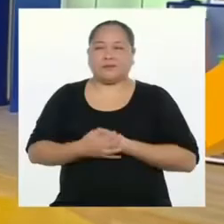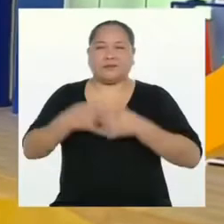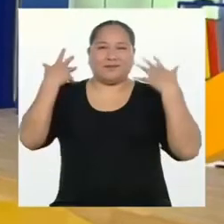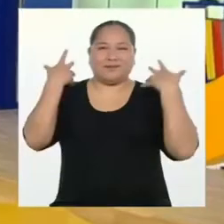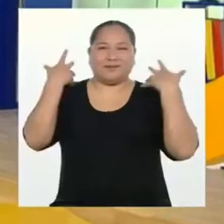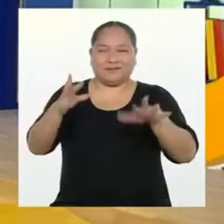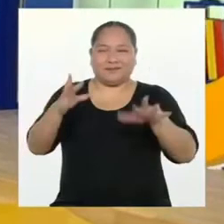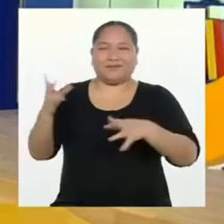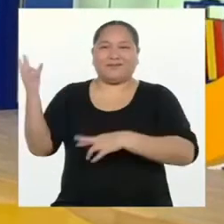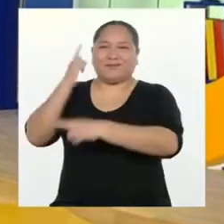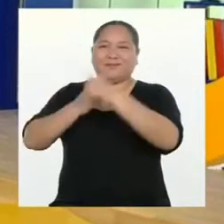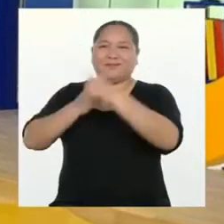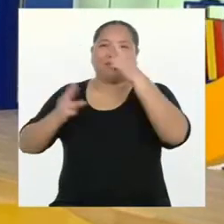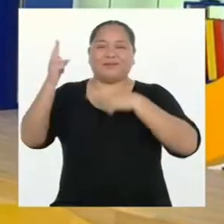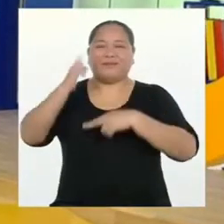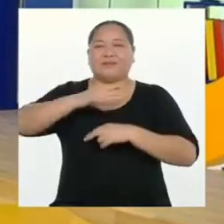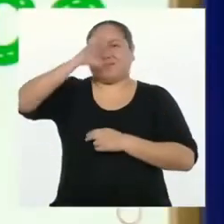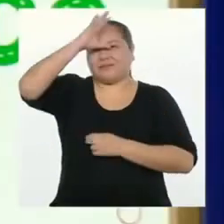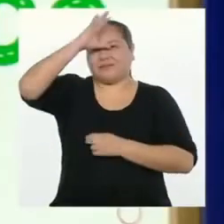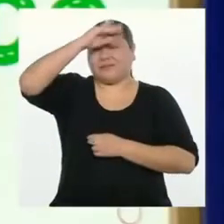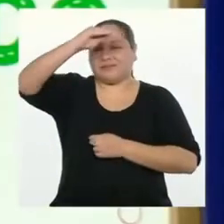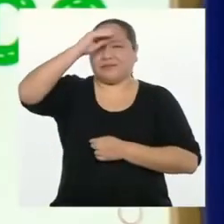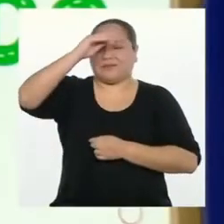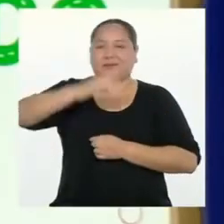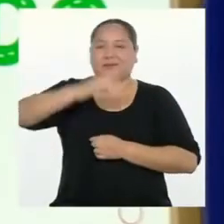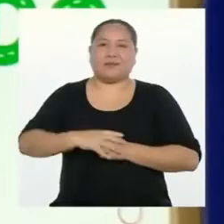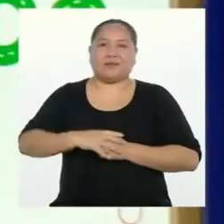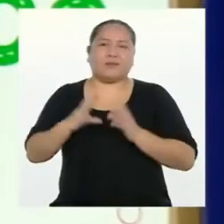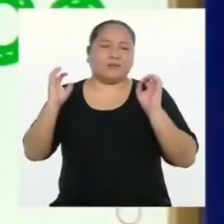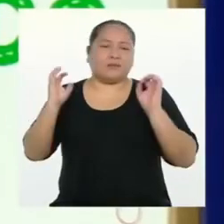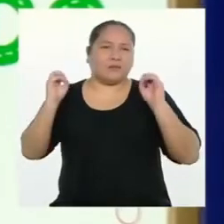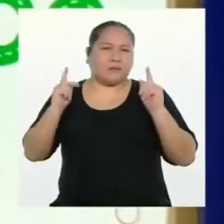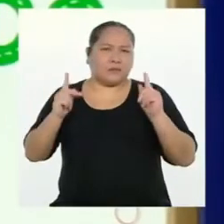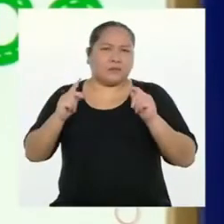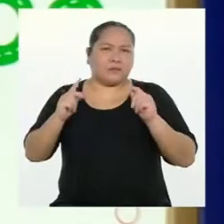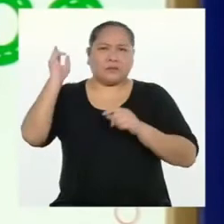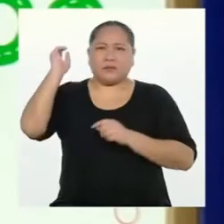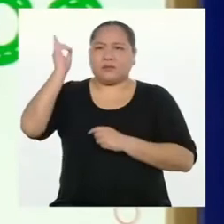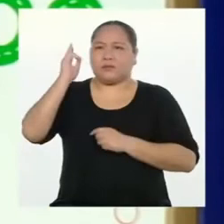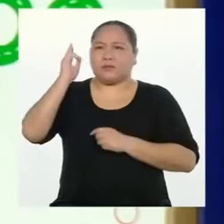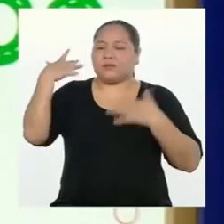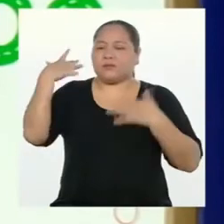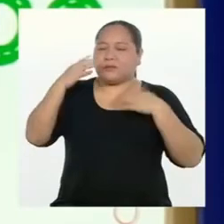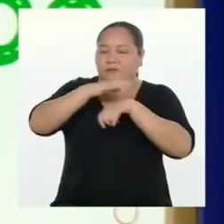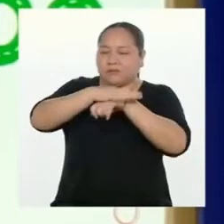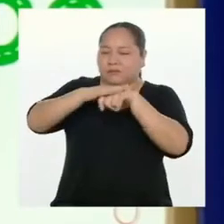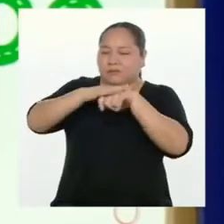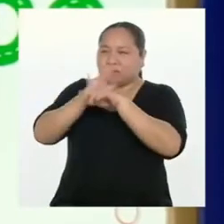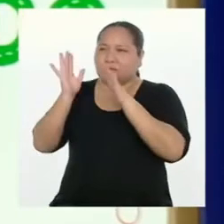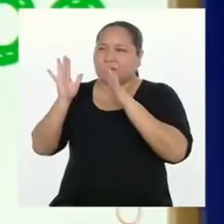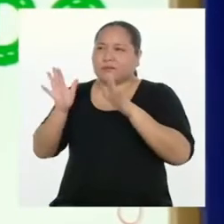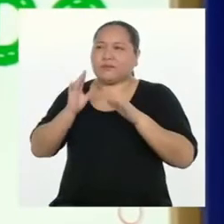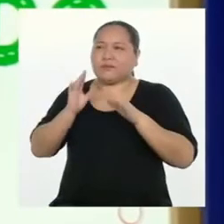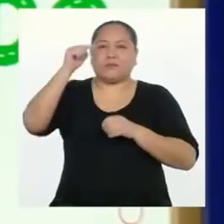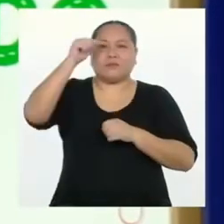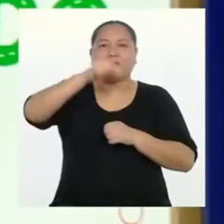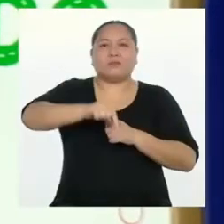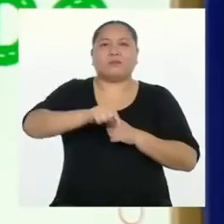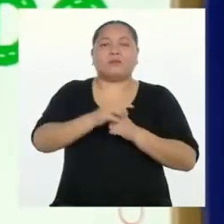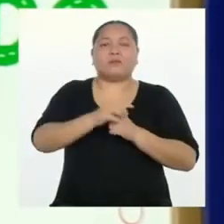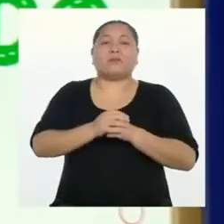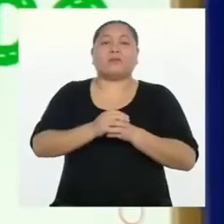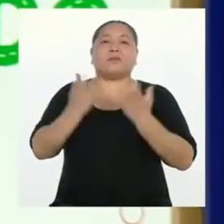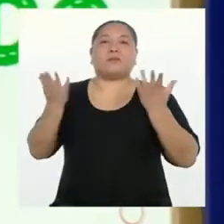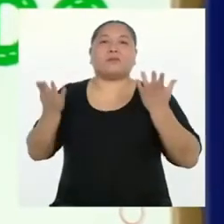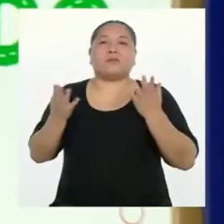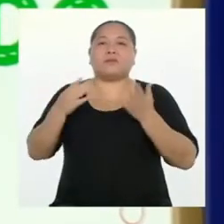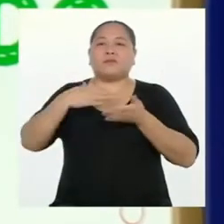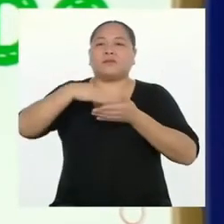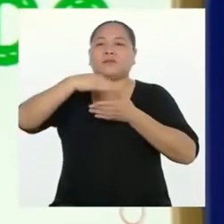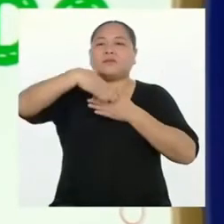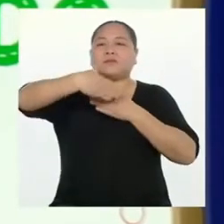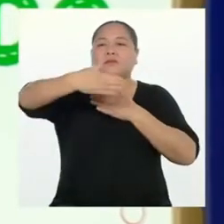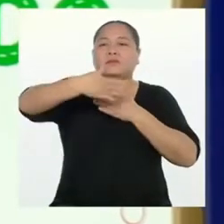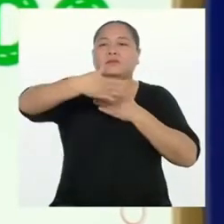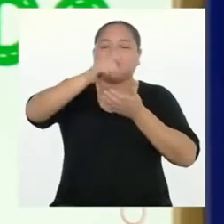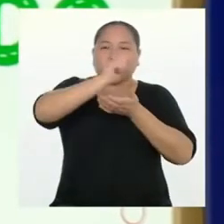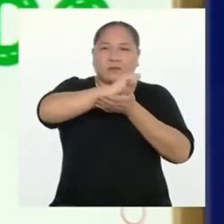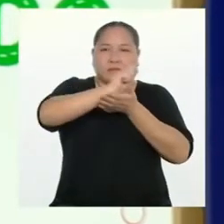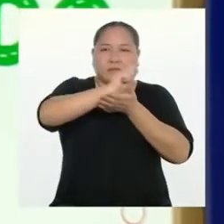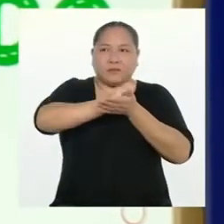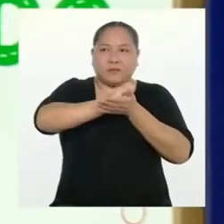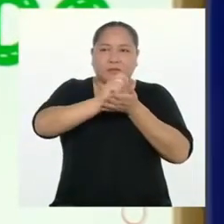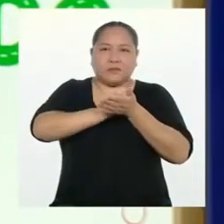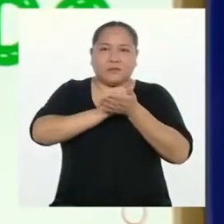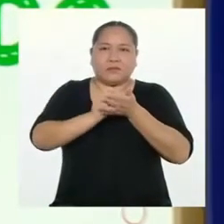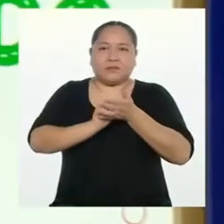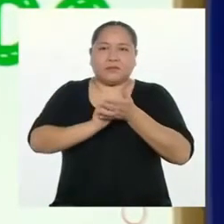Estamos de vuelta, chicas y chicos. Bueno, profesora, llegó el momento de planificar nuestro afiche o tarjeta para luego escribirlos con una